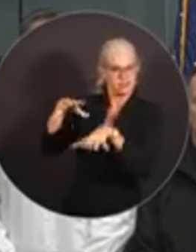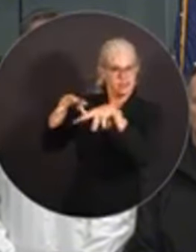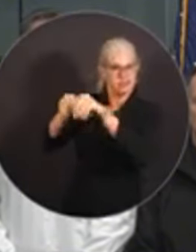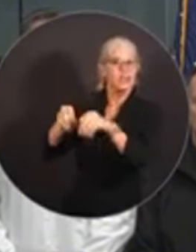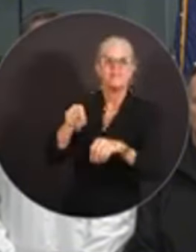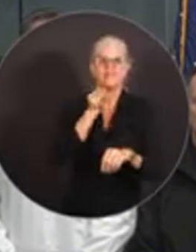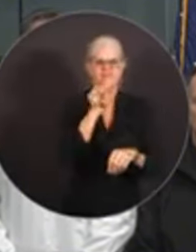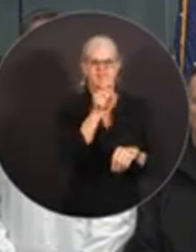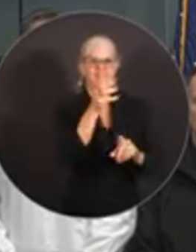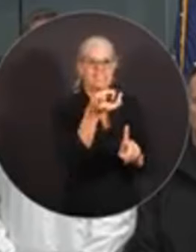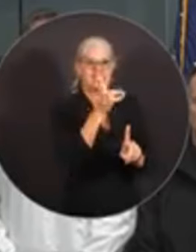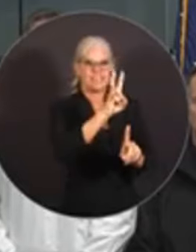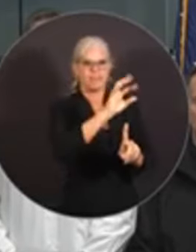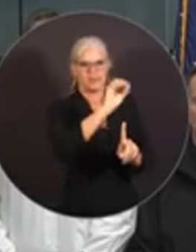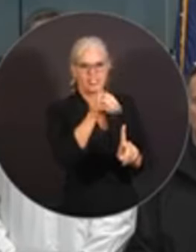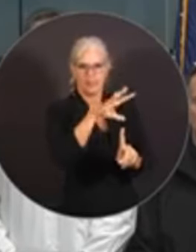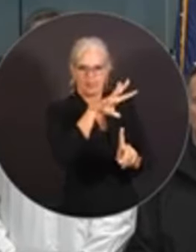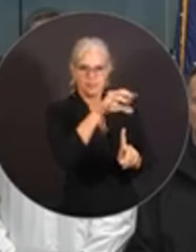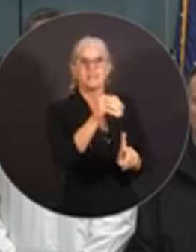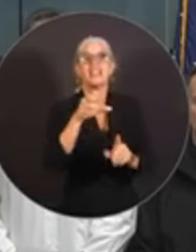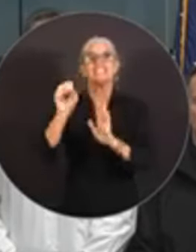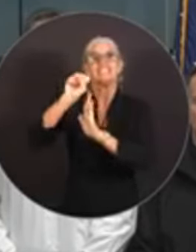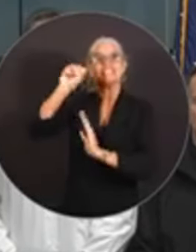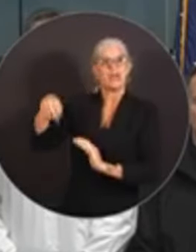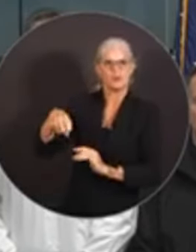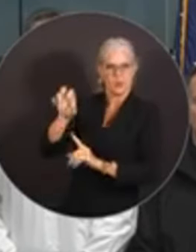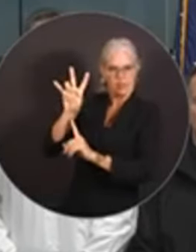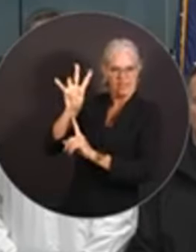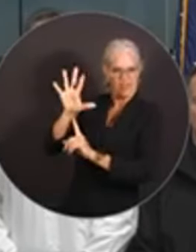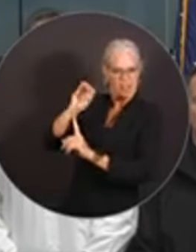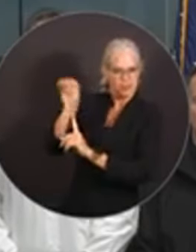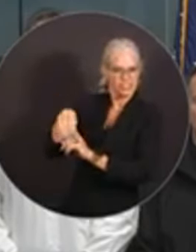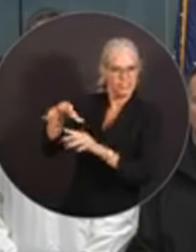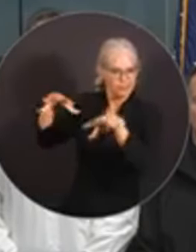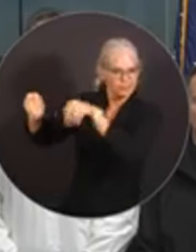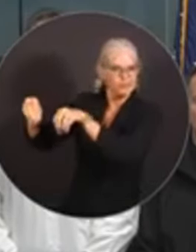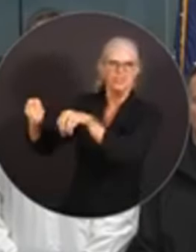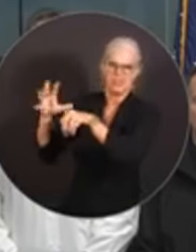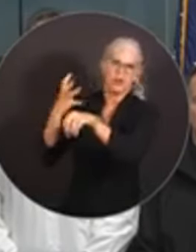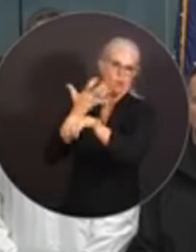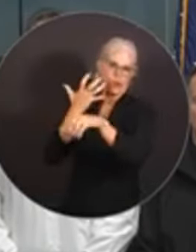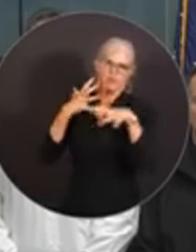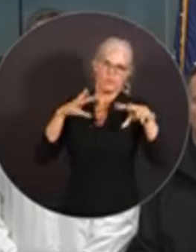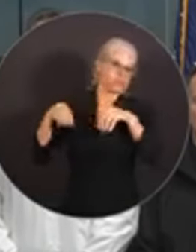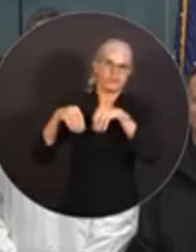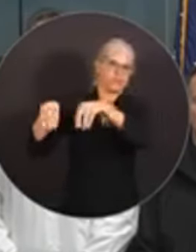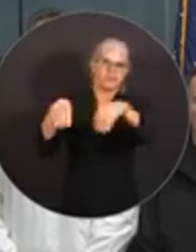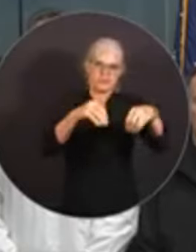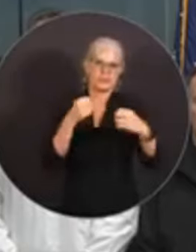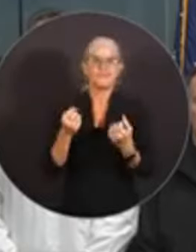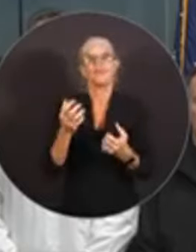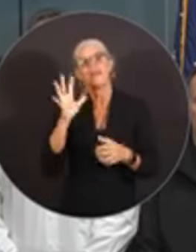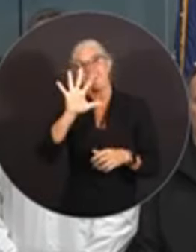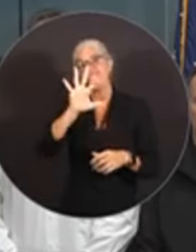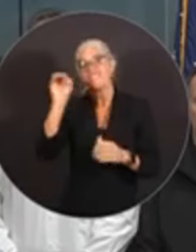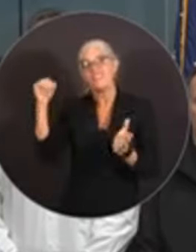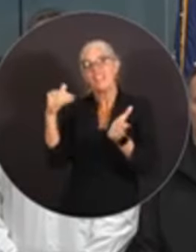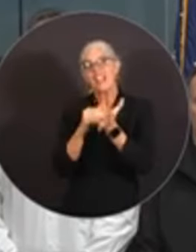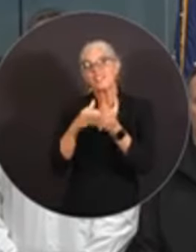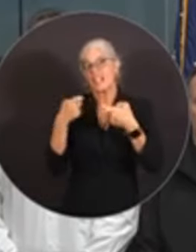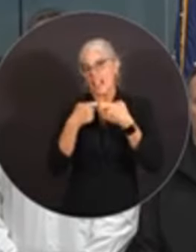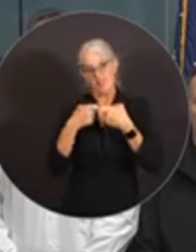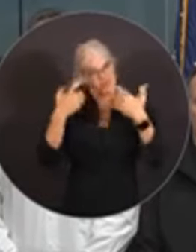68 por ciento, y Sarasota, 75 por ciento de rescates. Hay 50.000